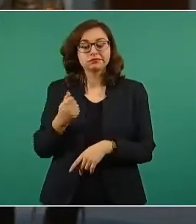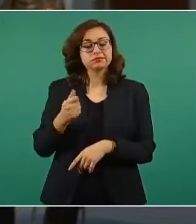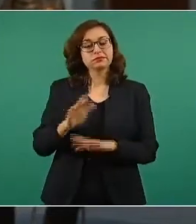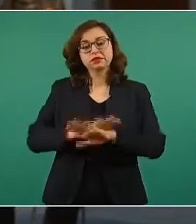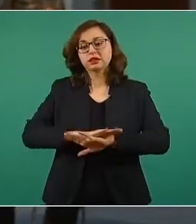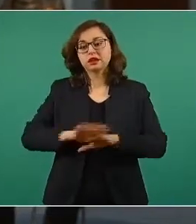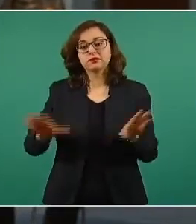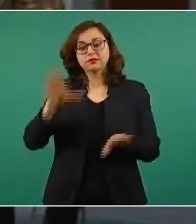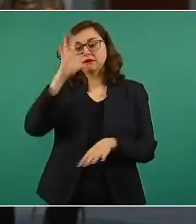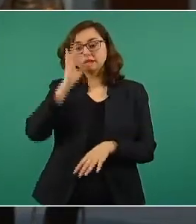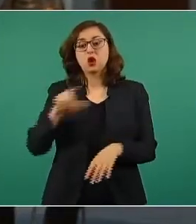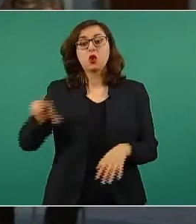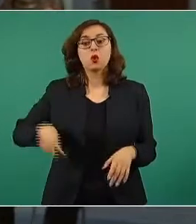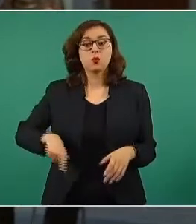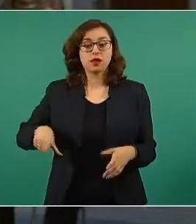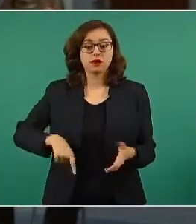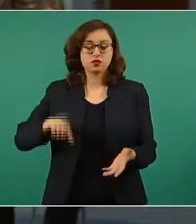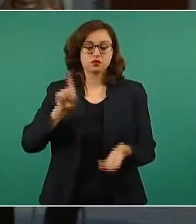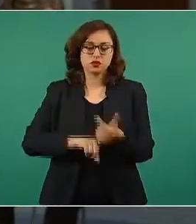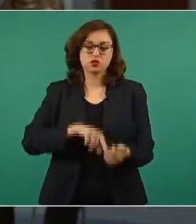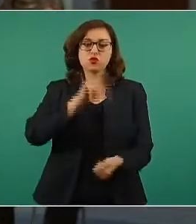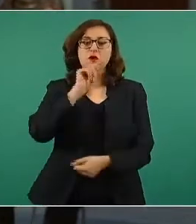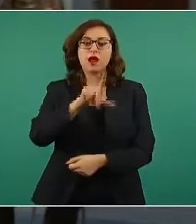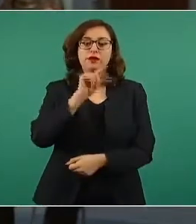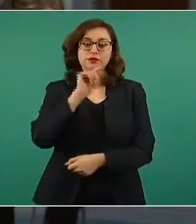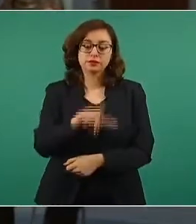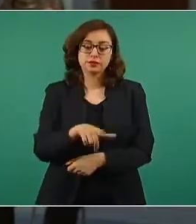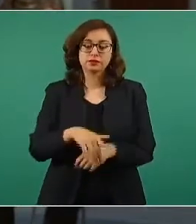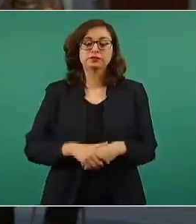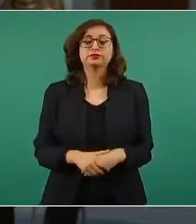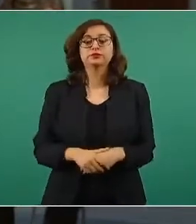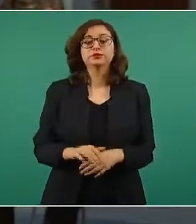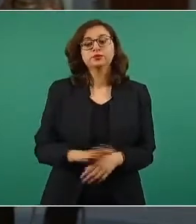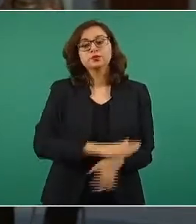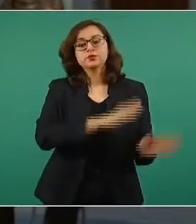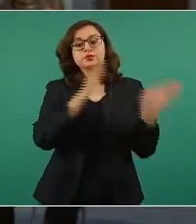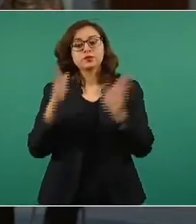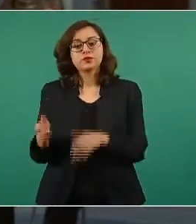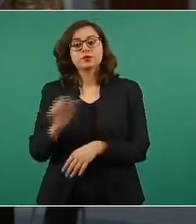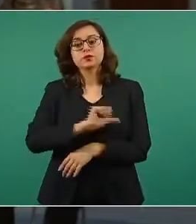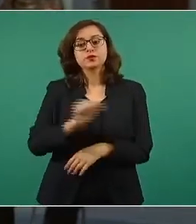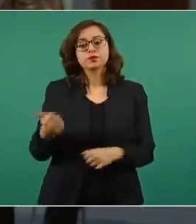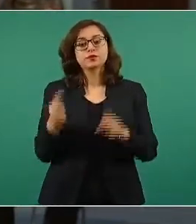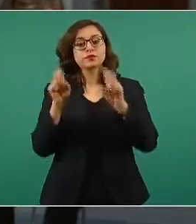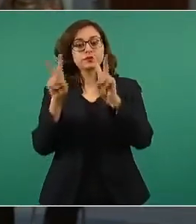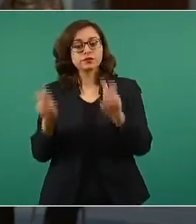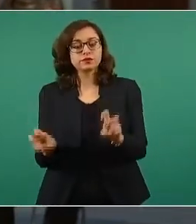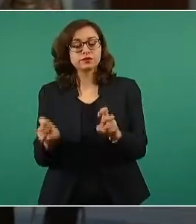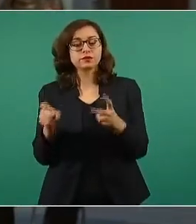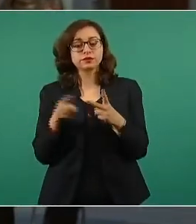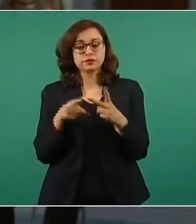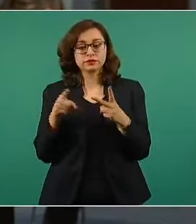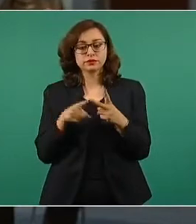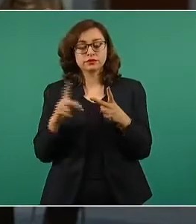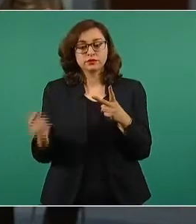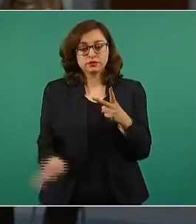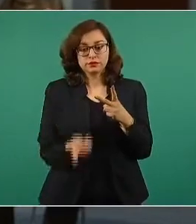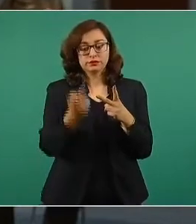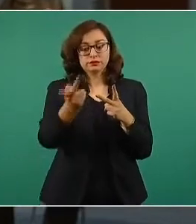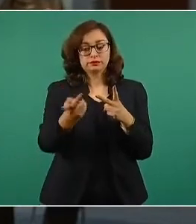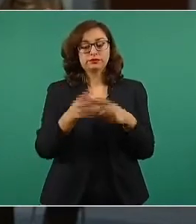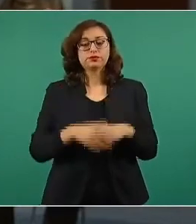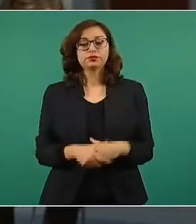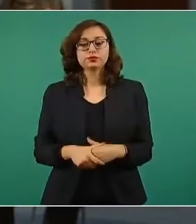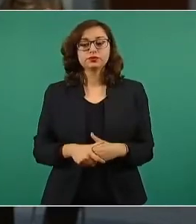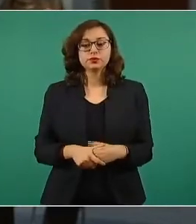del gobierno de Jalisco. Entonces, eso también. En una segunda pregunta, señor presidente, tengo entendido que